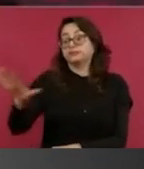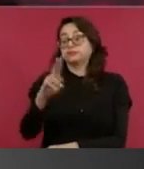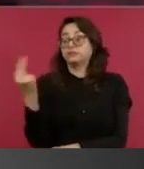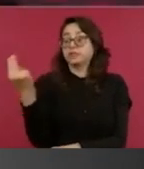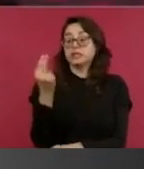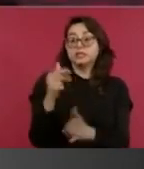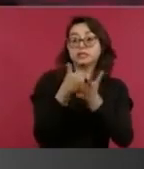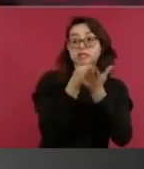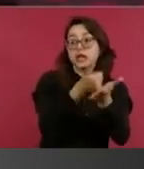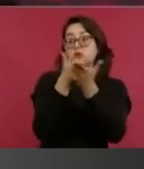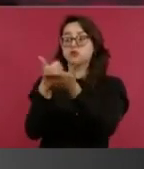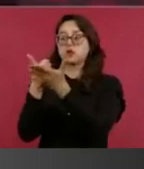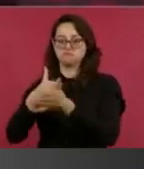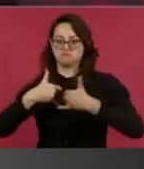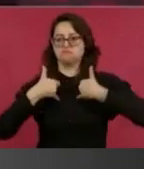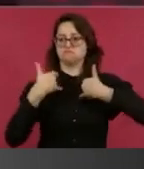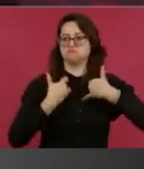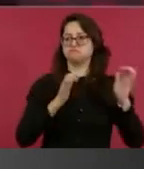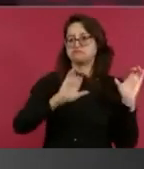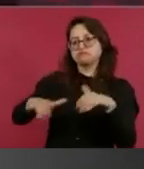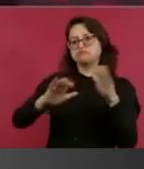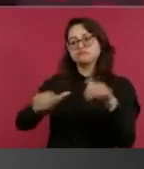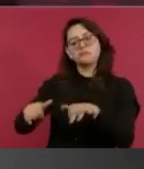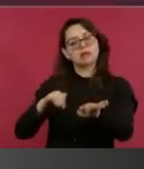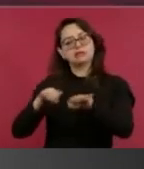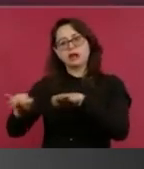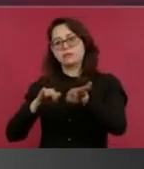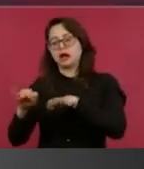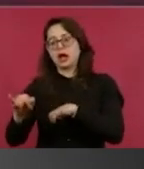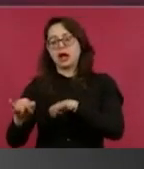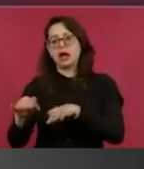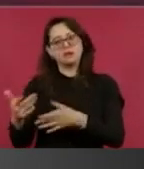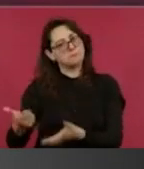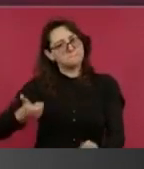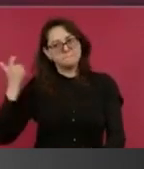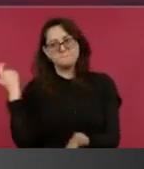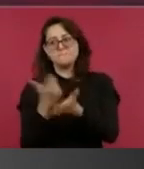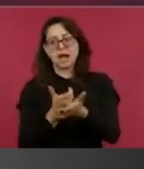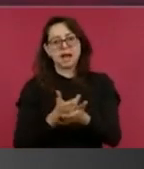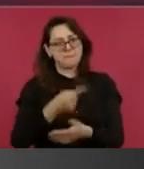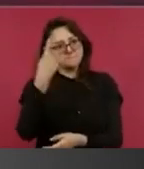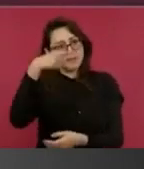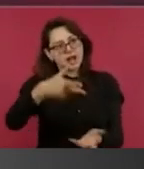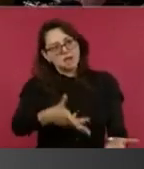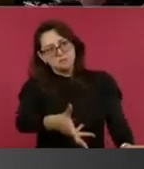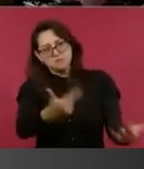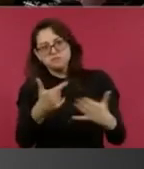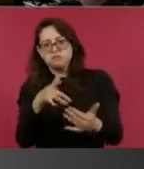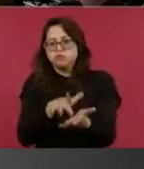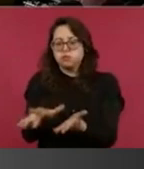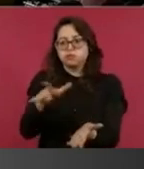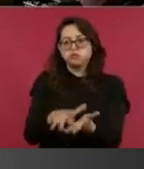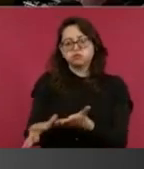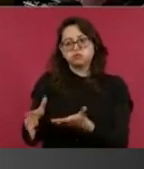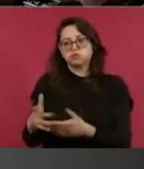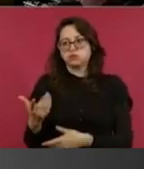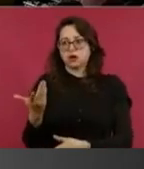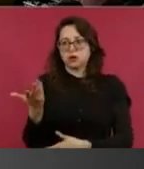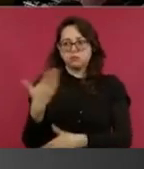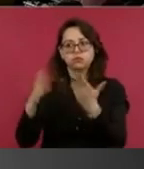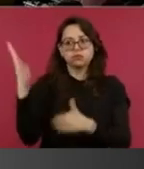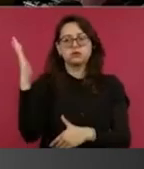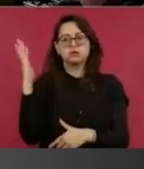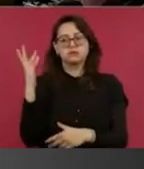trabajos de limpieza, en jóvenes construyendo el futuro y vamos a